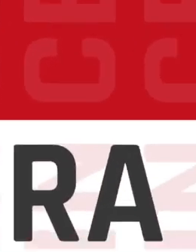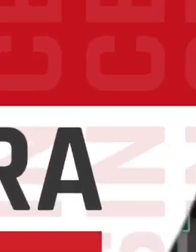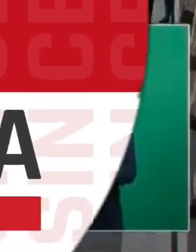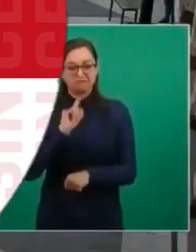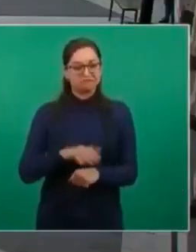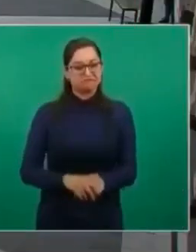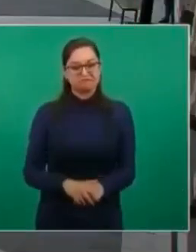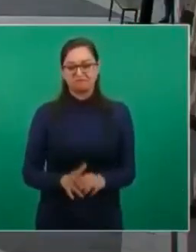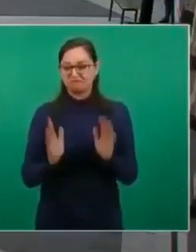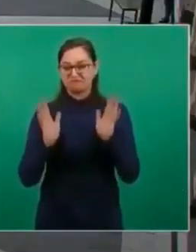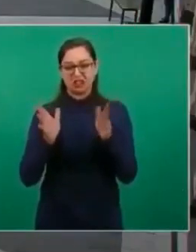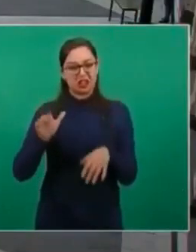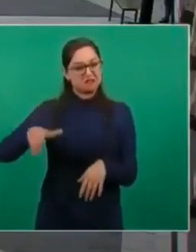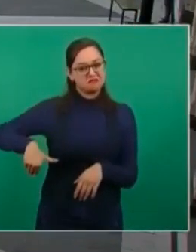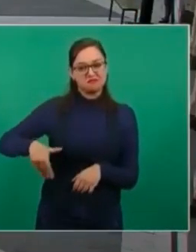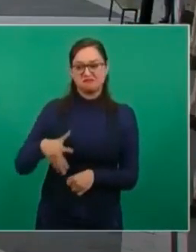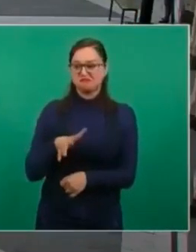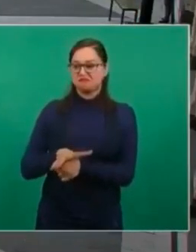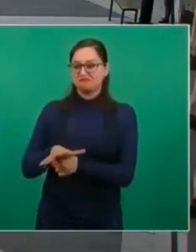Todo está dicho.